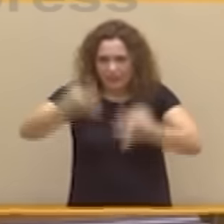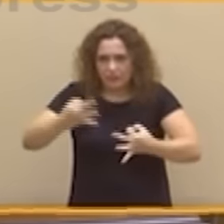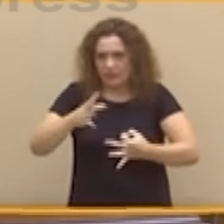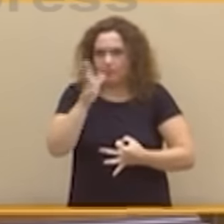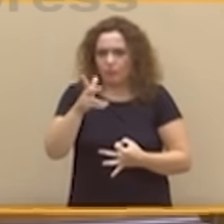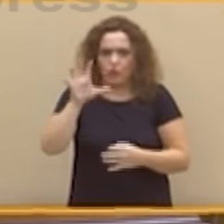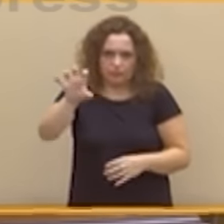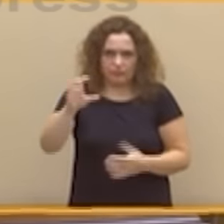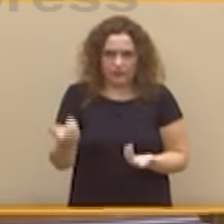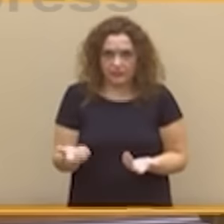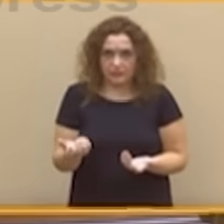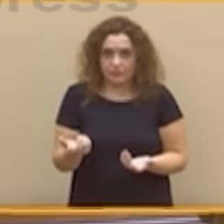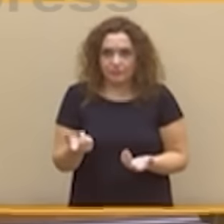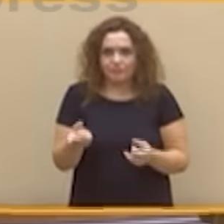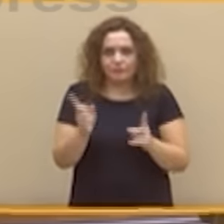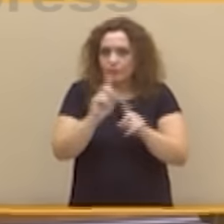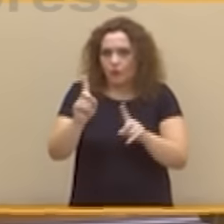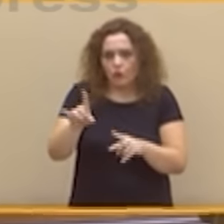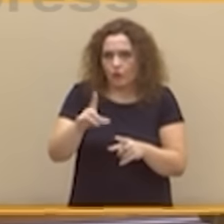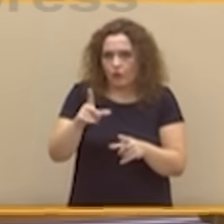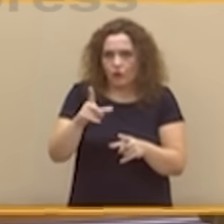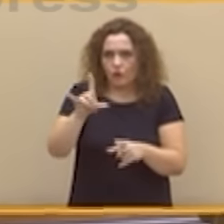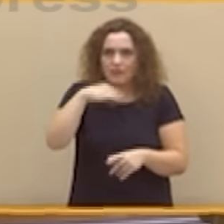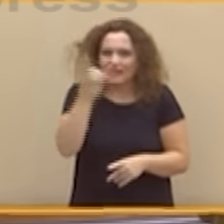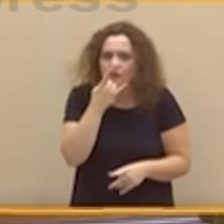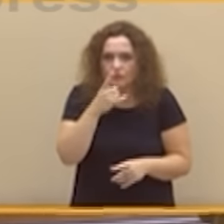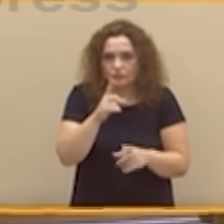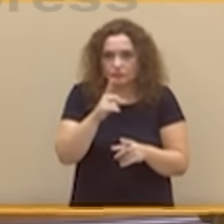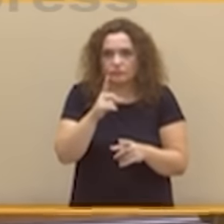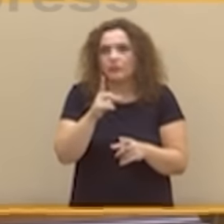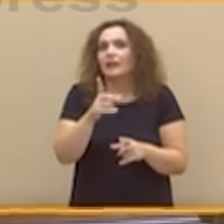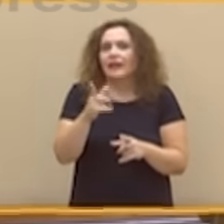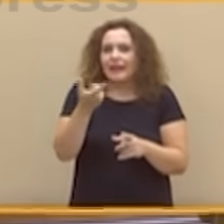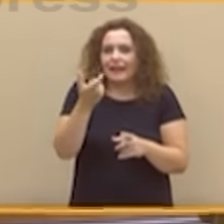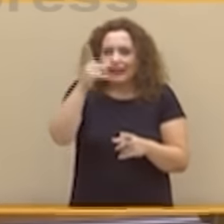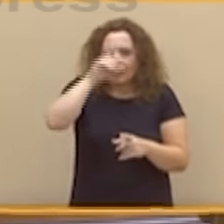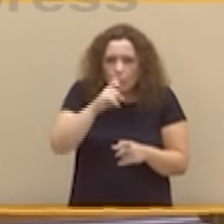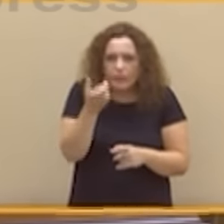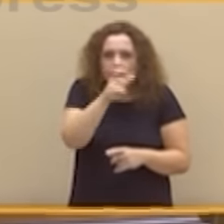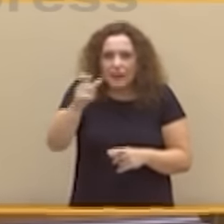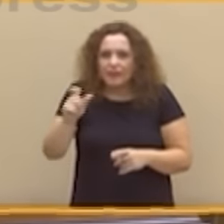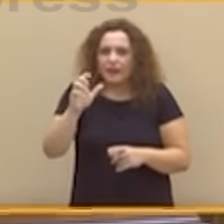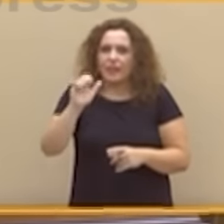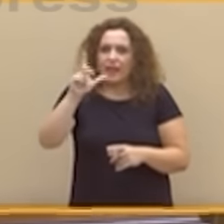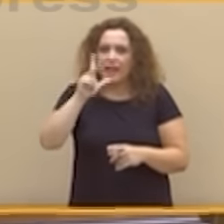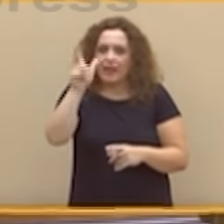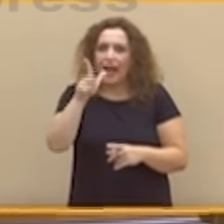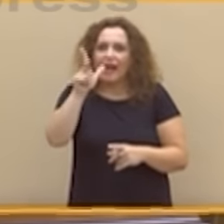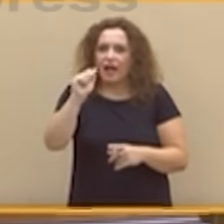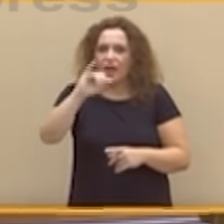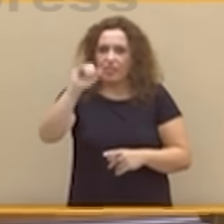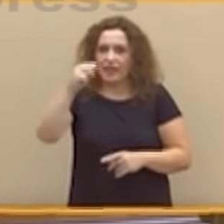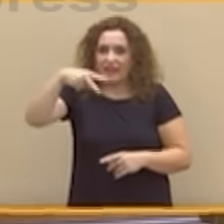No caigan en ese error. Recuerden las palabras de Azaña. Azaña dijo, ningún problema político